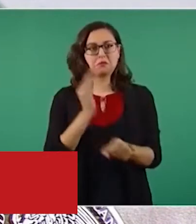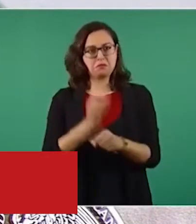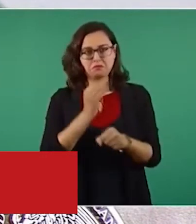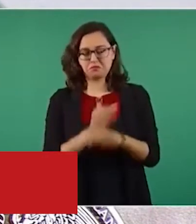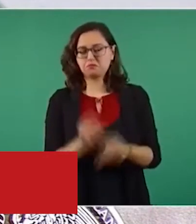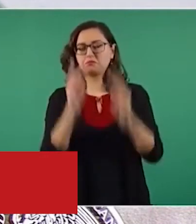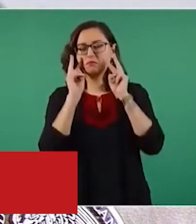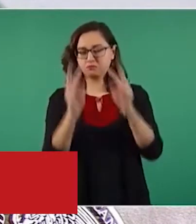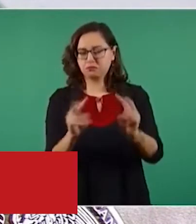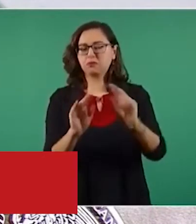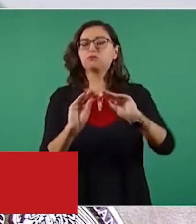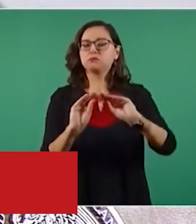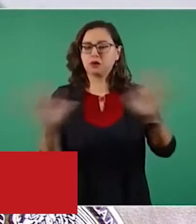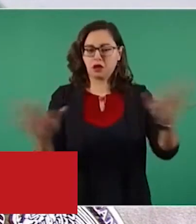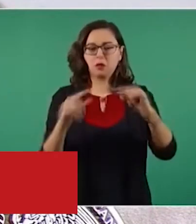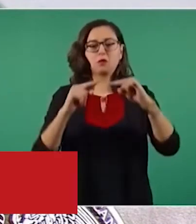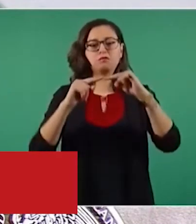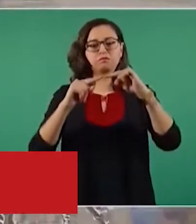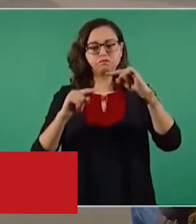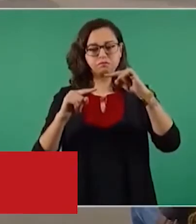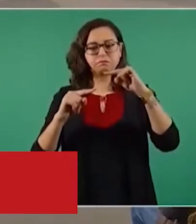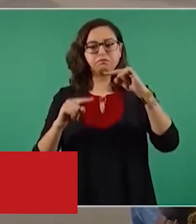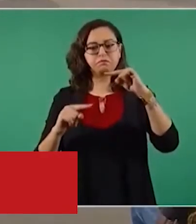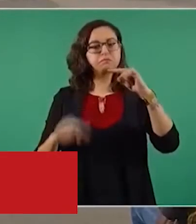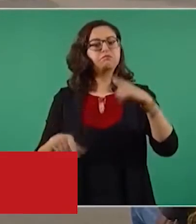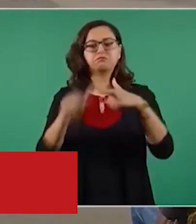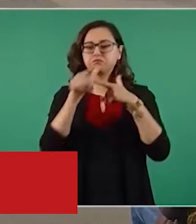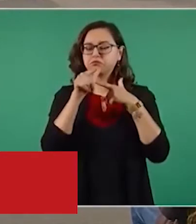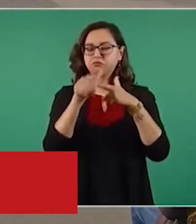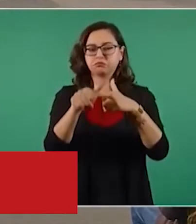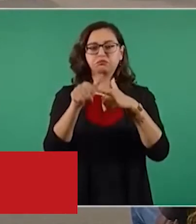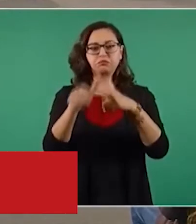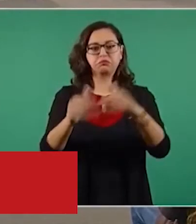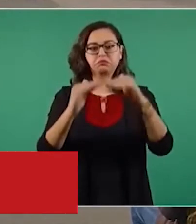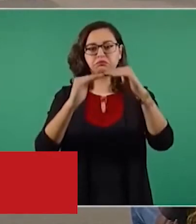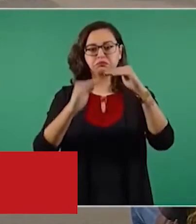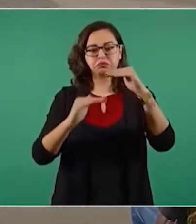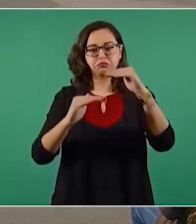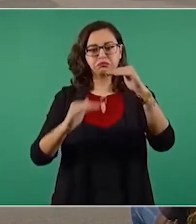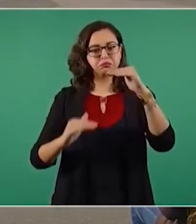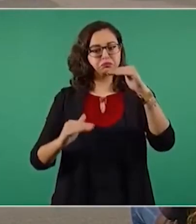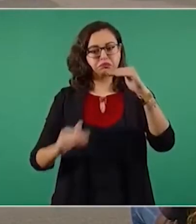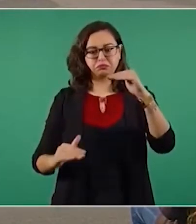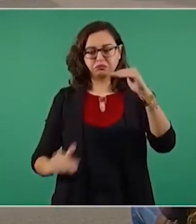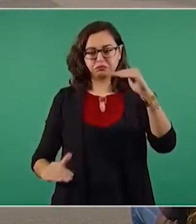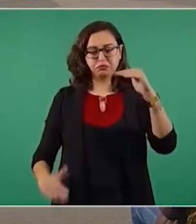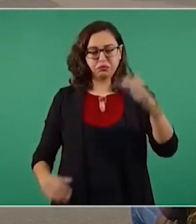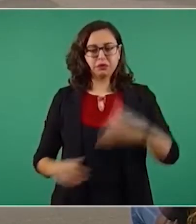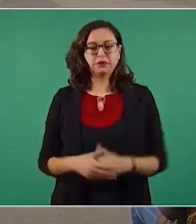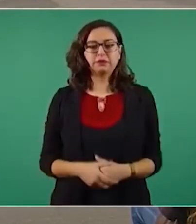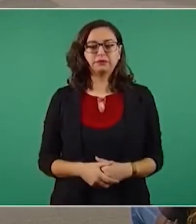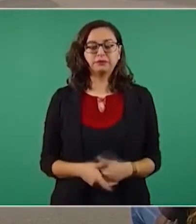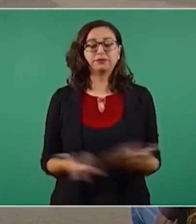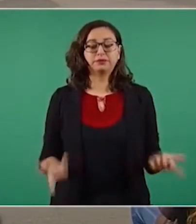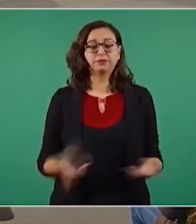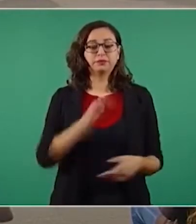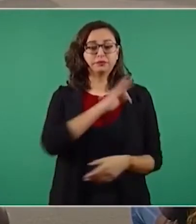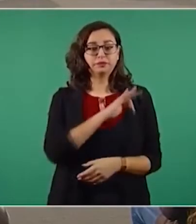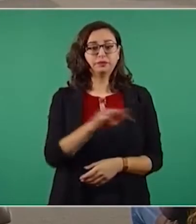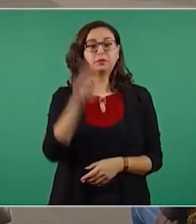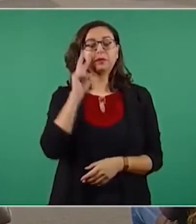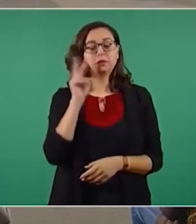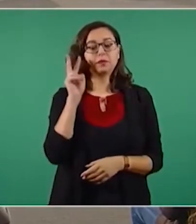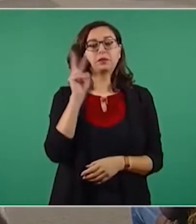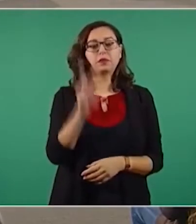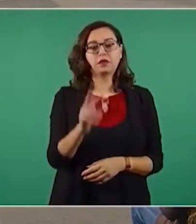reducción y anticipamos que esta reducción va a continuar a lo largo de las siguientes semanas. Si podemos ver la curva